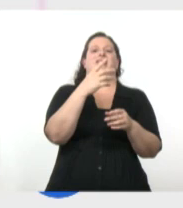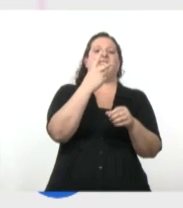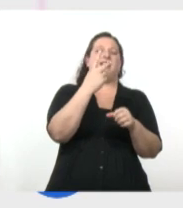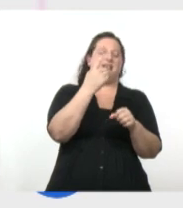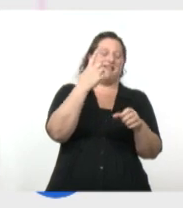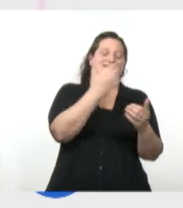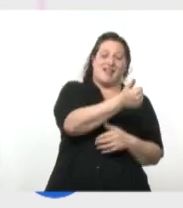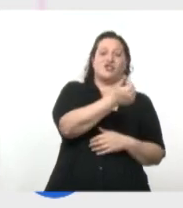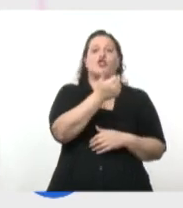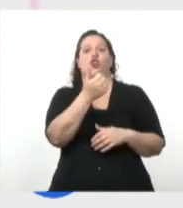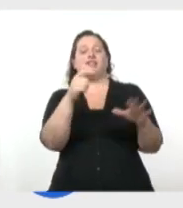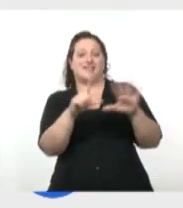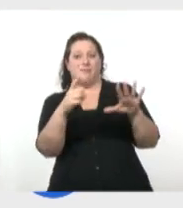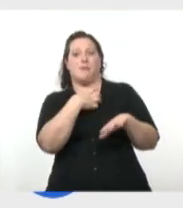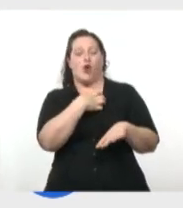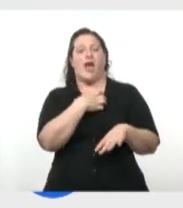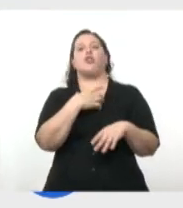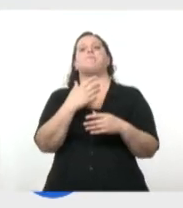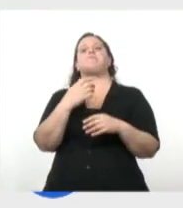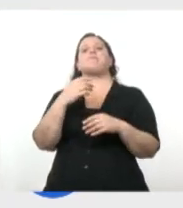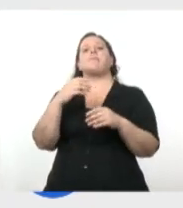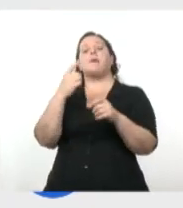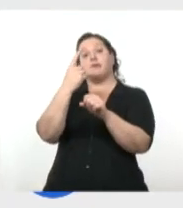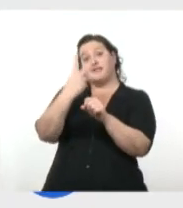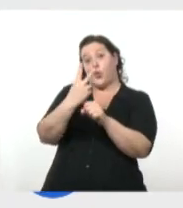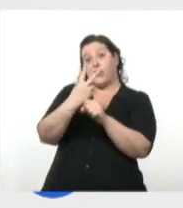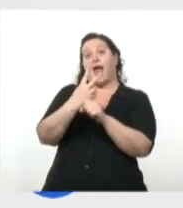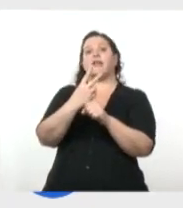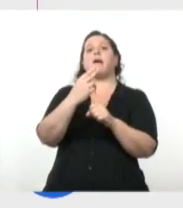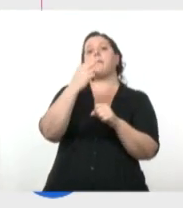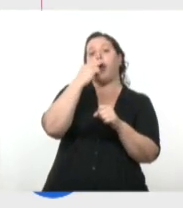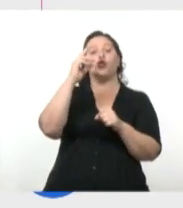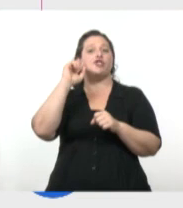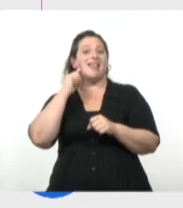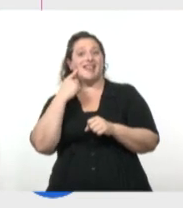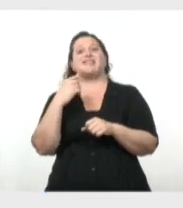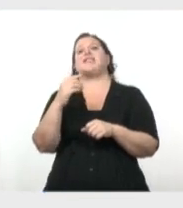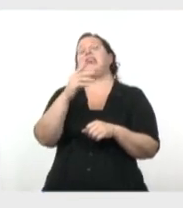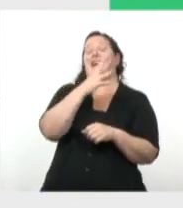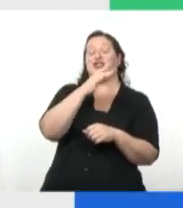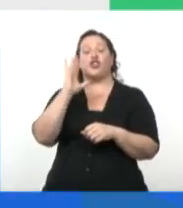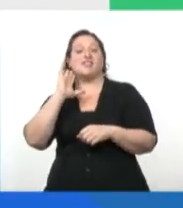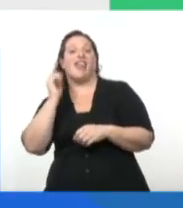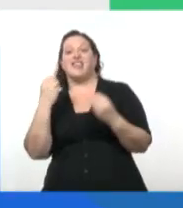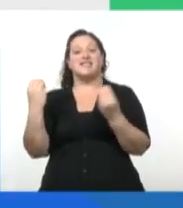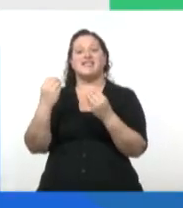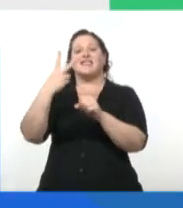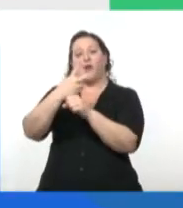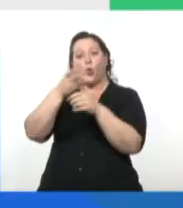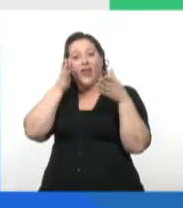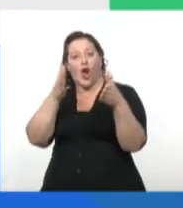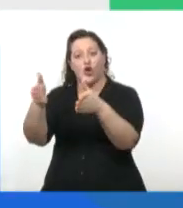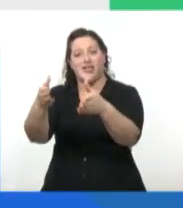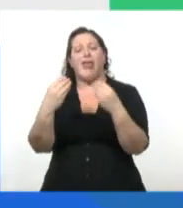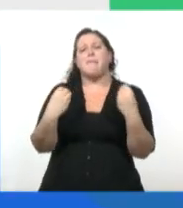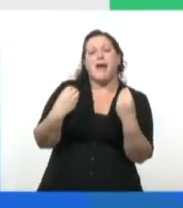secundario de 11 a 13 y las materias de secundaria orientada de 14 a 16 para que podamos, con el esfuerzo de